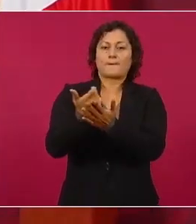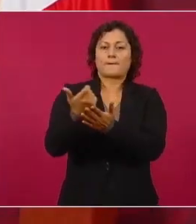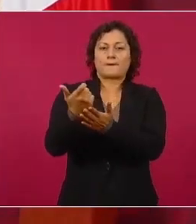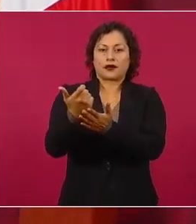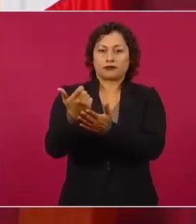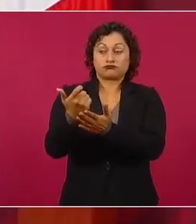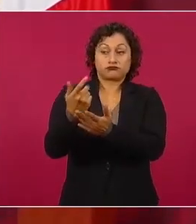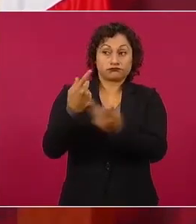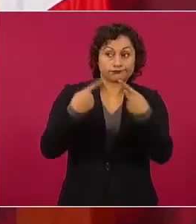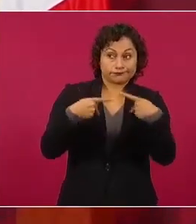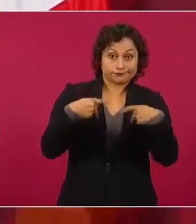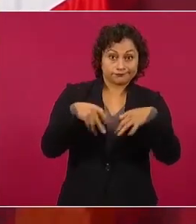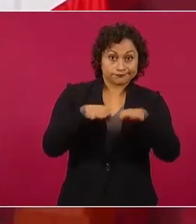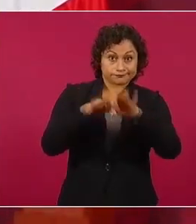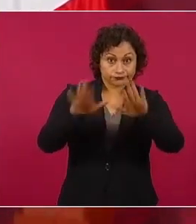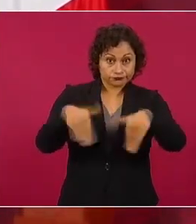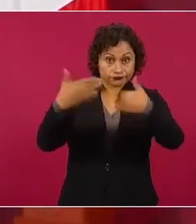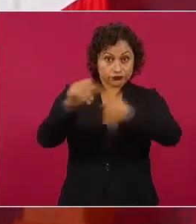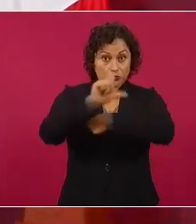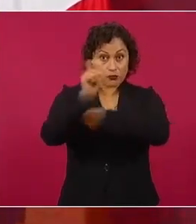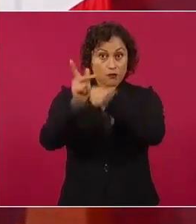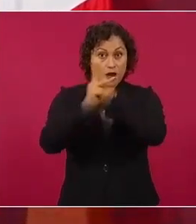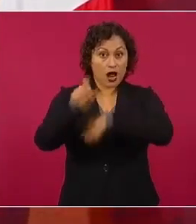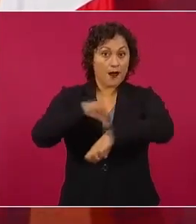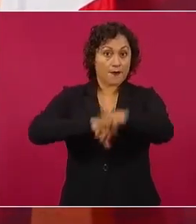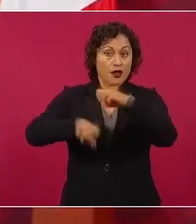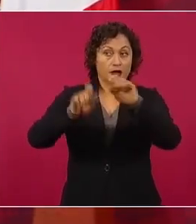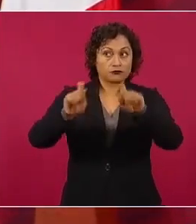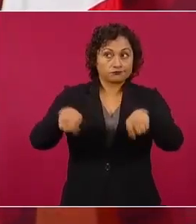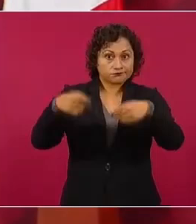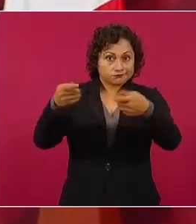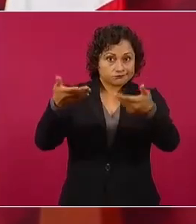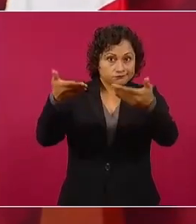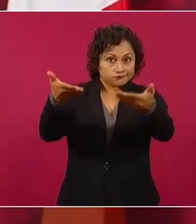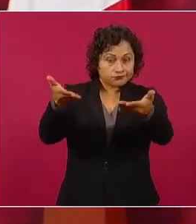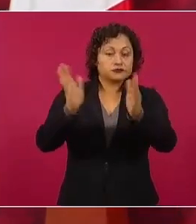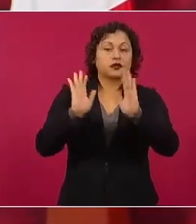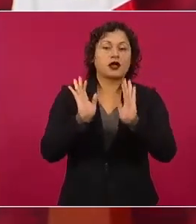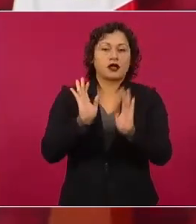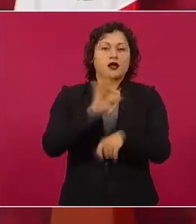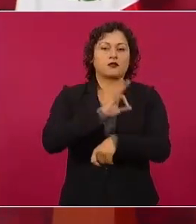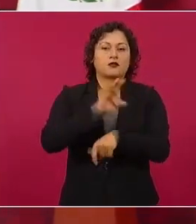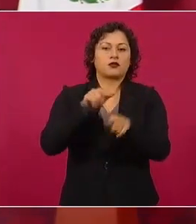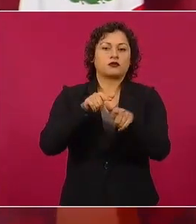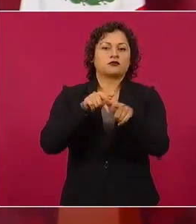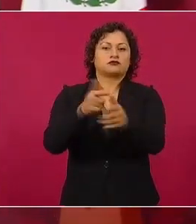funcionarios públicos del Servicio Exterior,